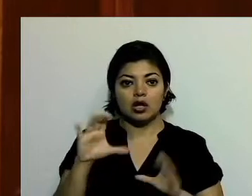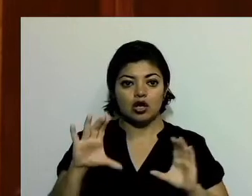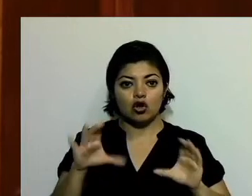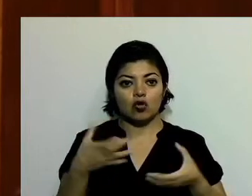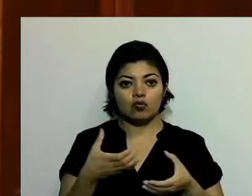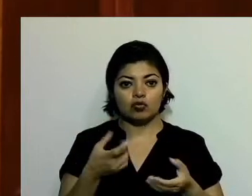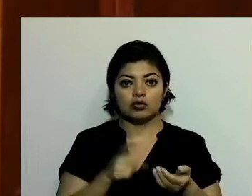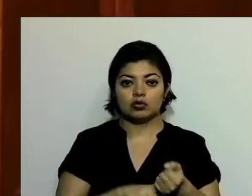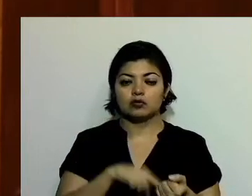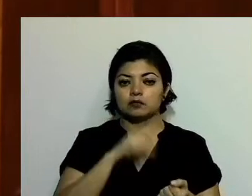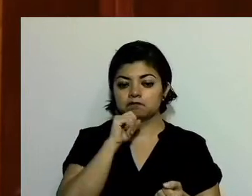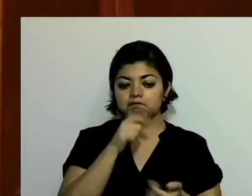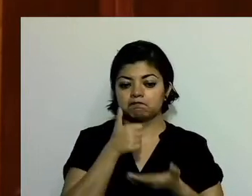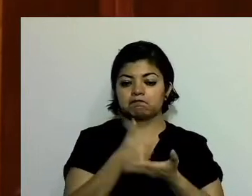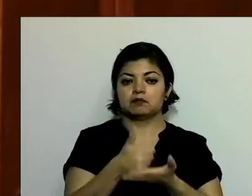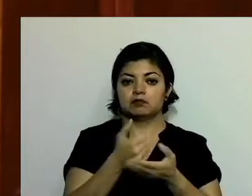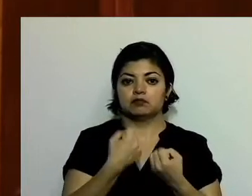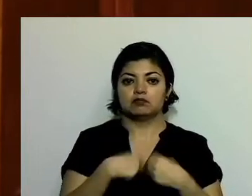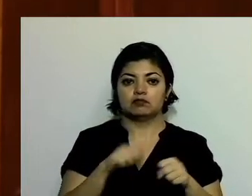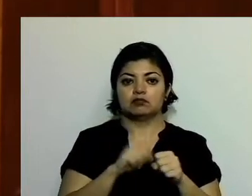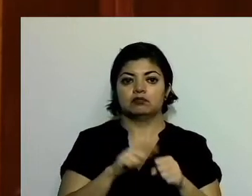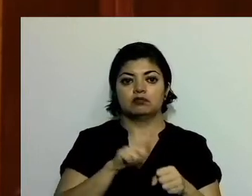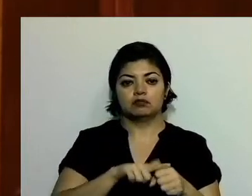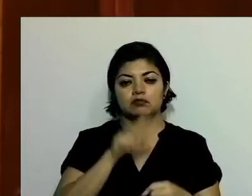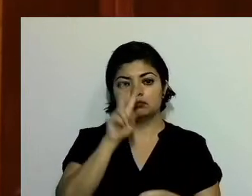la asistencia social. Muchas gracias, Eva.